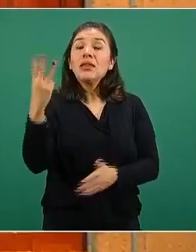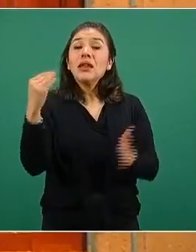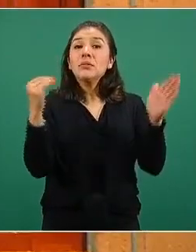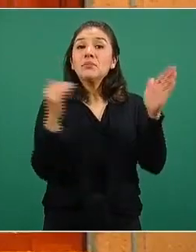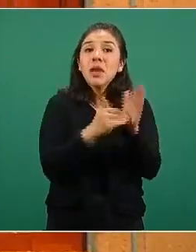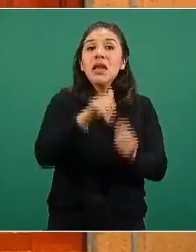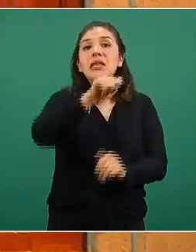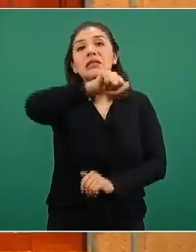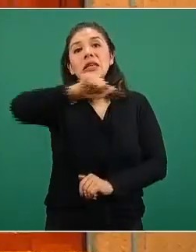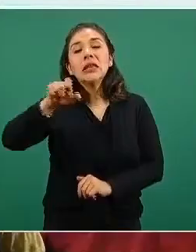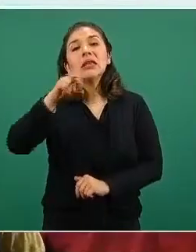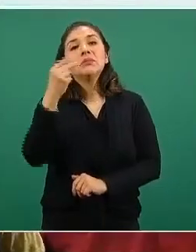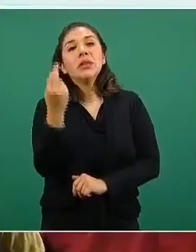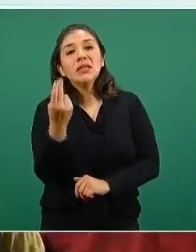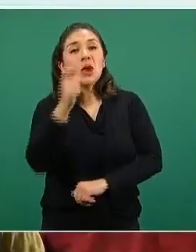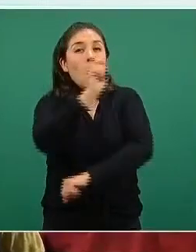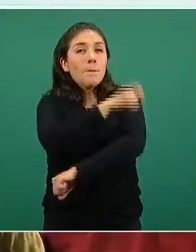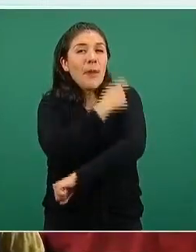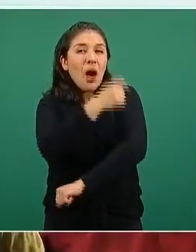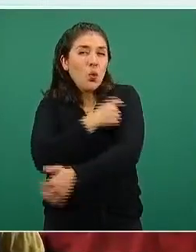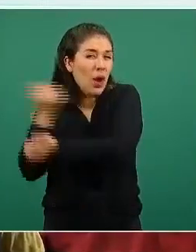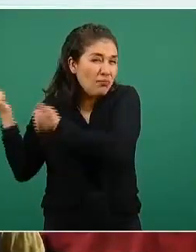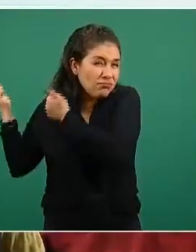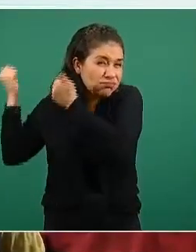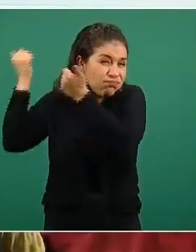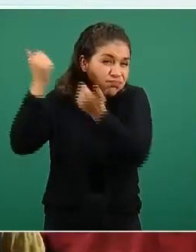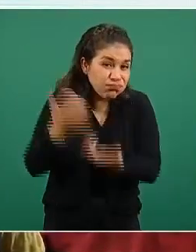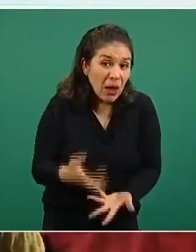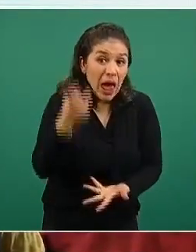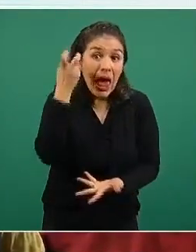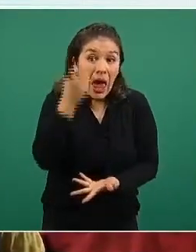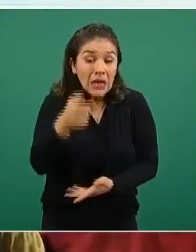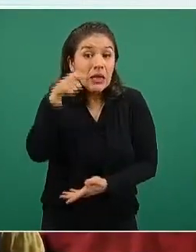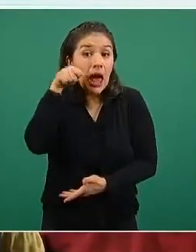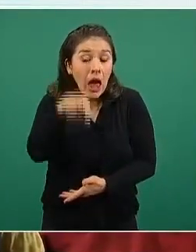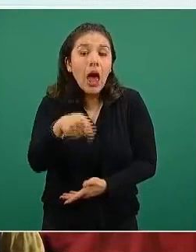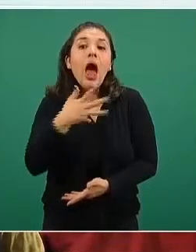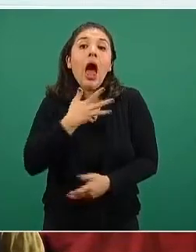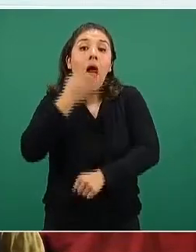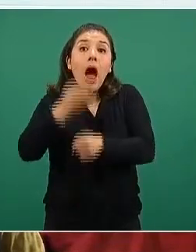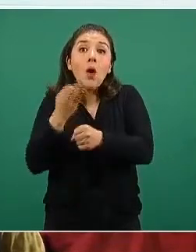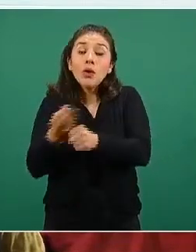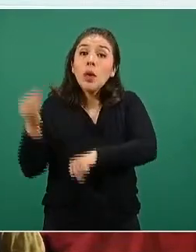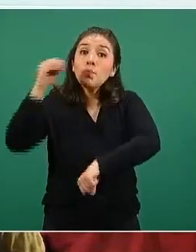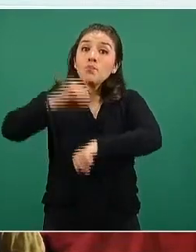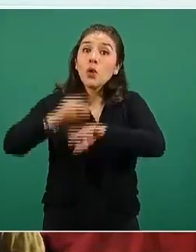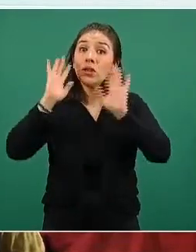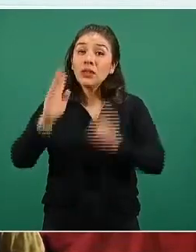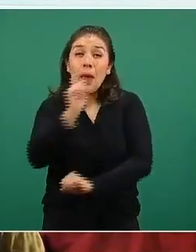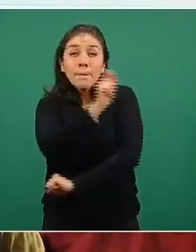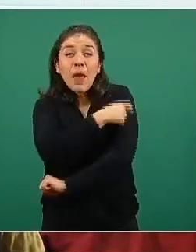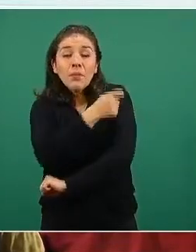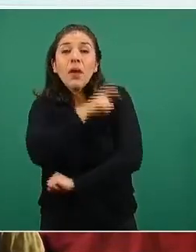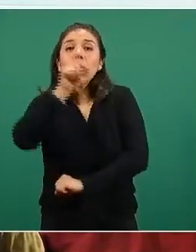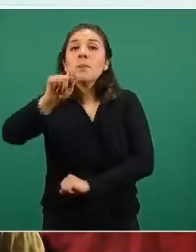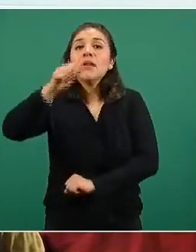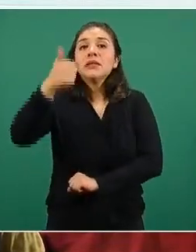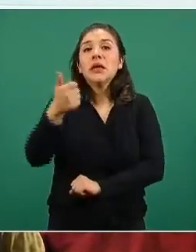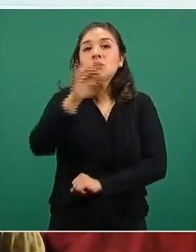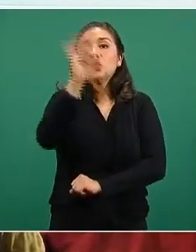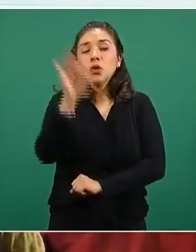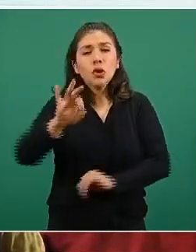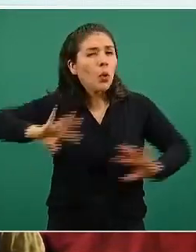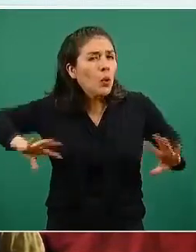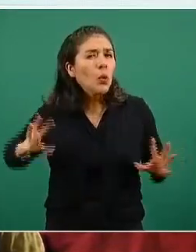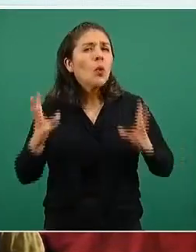mil 625 dosis de vacuna, pues lleva un avance del 26 por ciento. ¿Cuánto es el